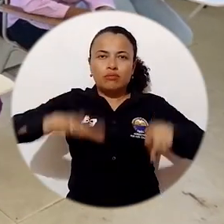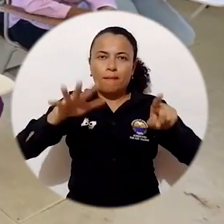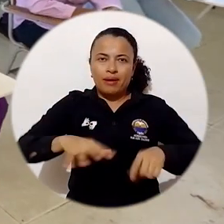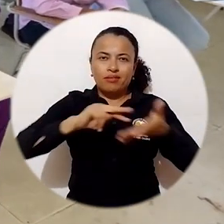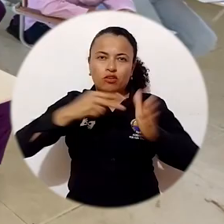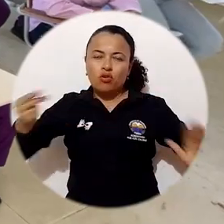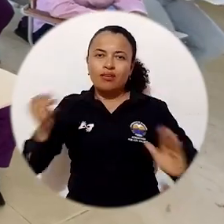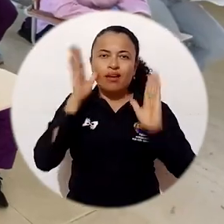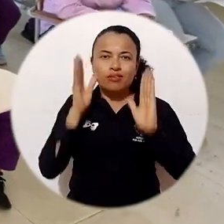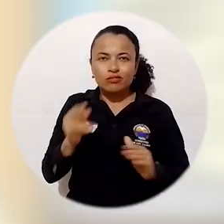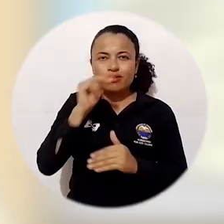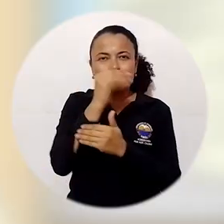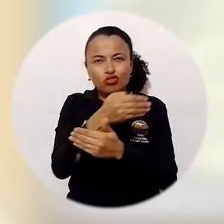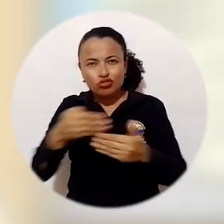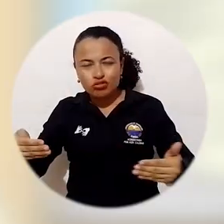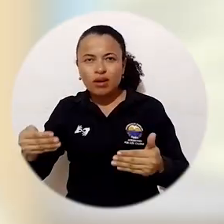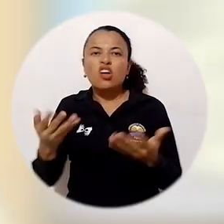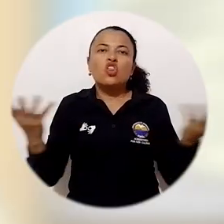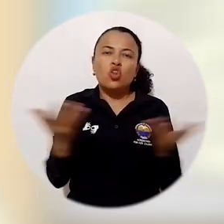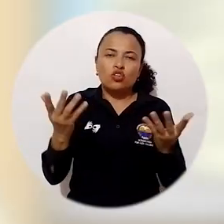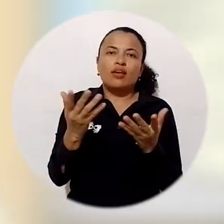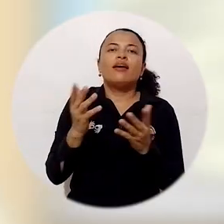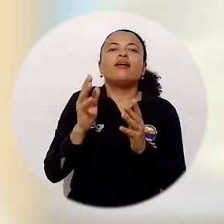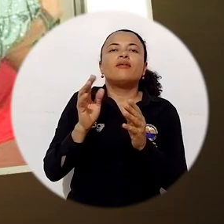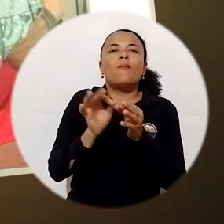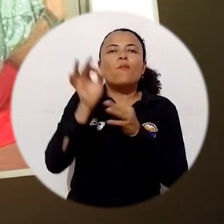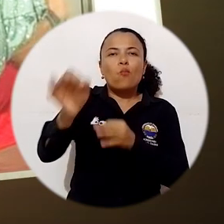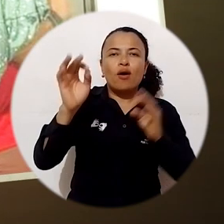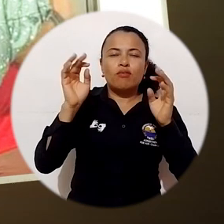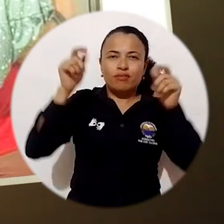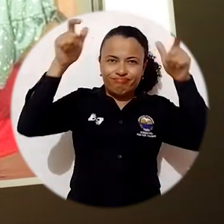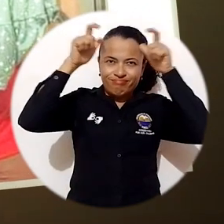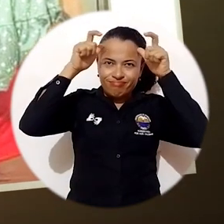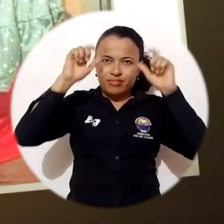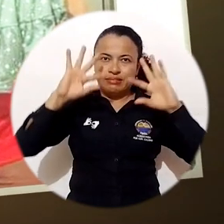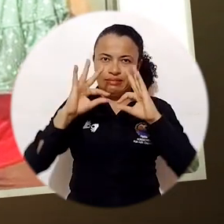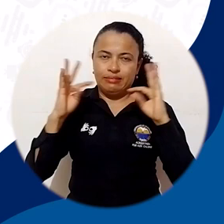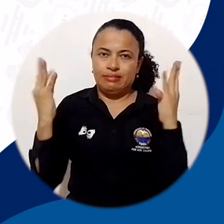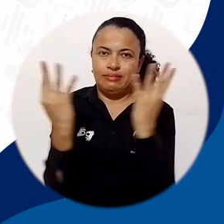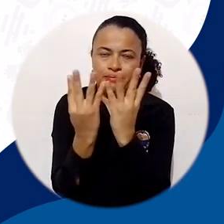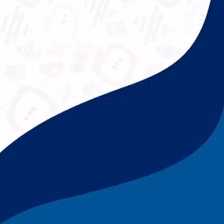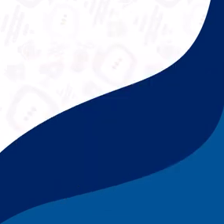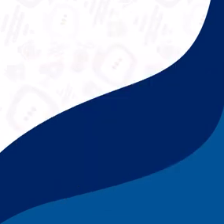de la Universidad del Magdalena en el municipio de Santa Ana. Su historia de vida llena de esperanza.